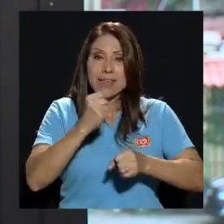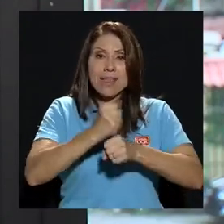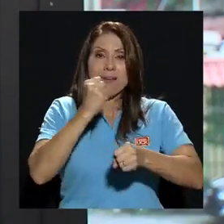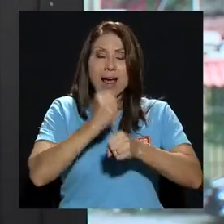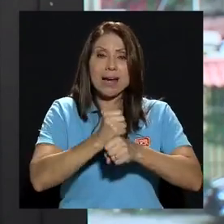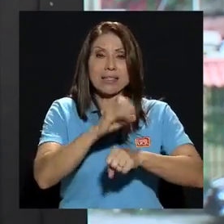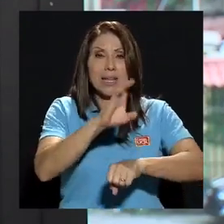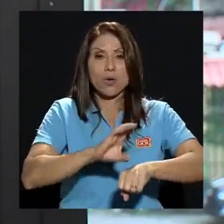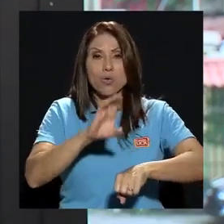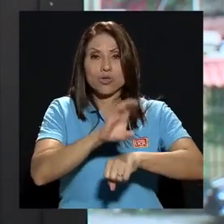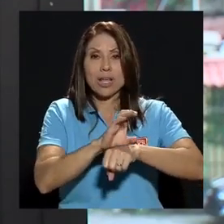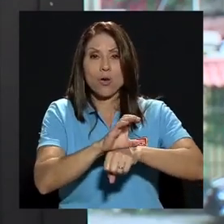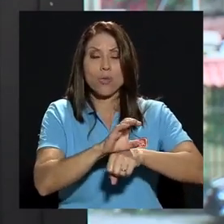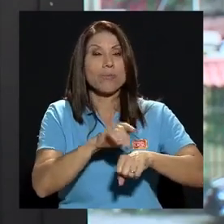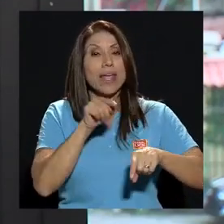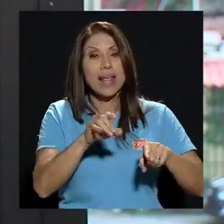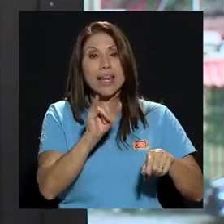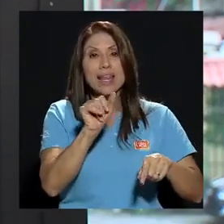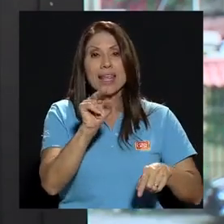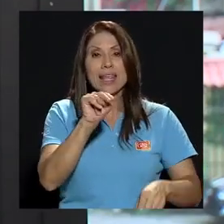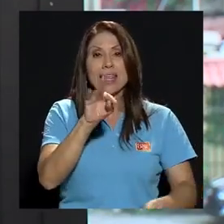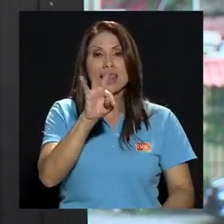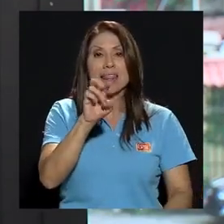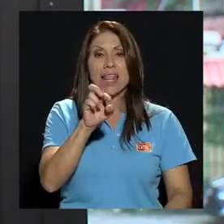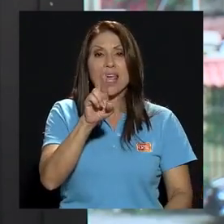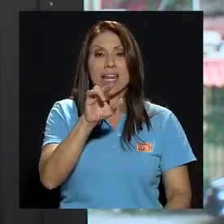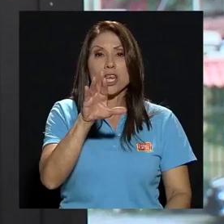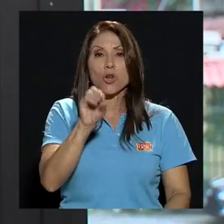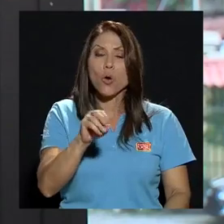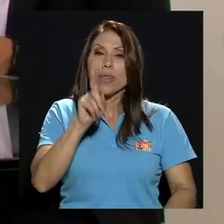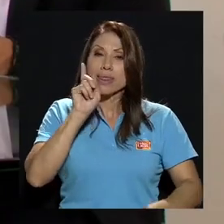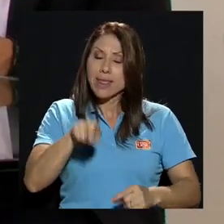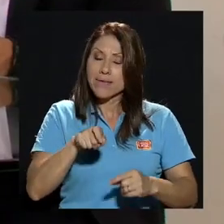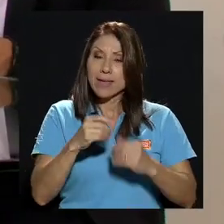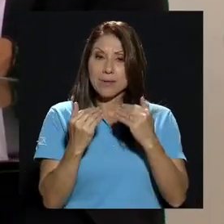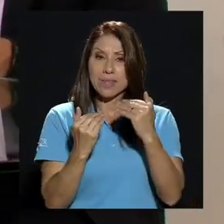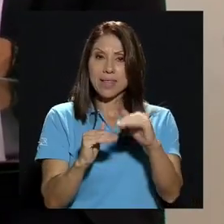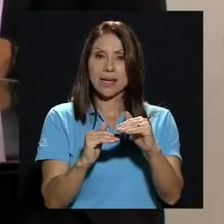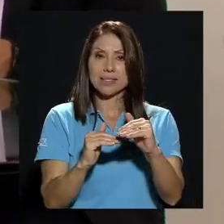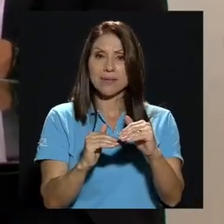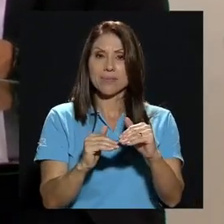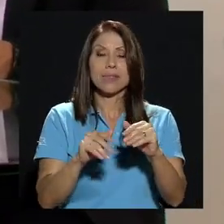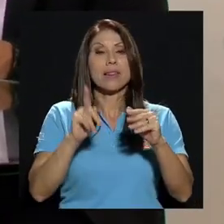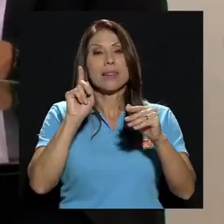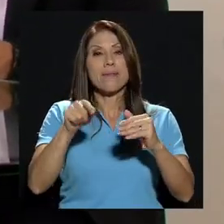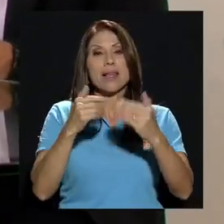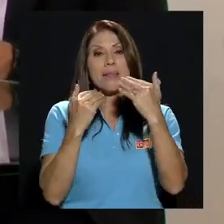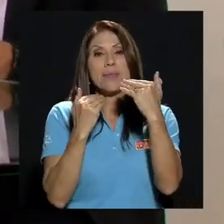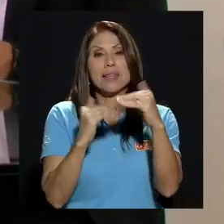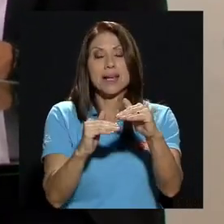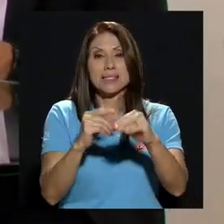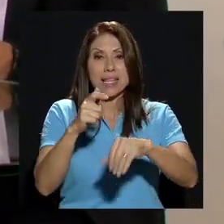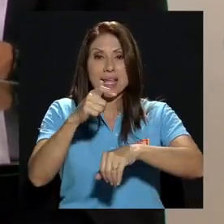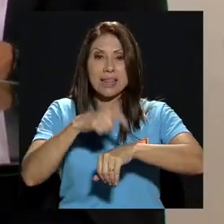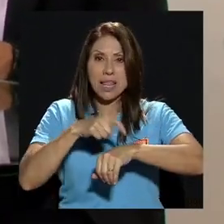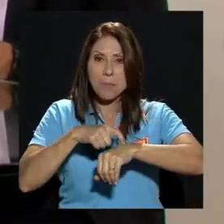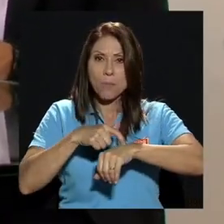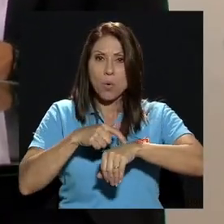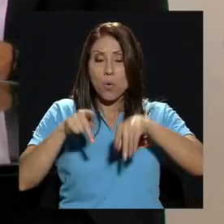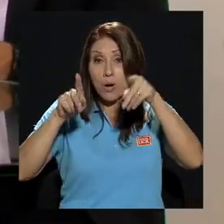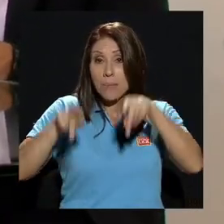limitarse tiene que limitarse el tiempo que una persona puede y debe estar en forma interina con sus